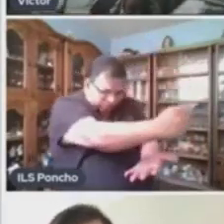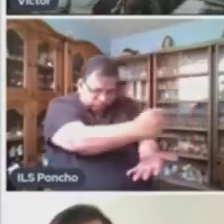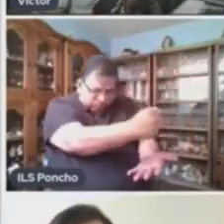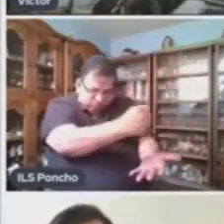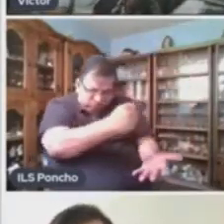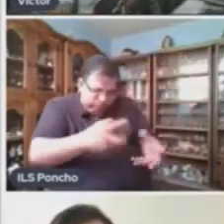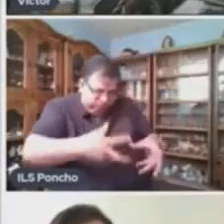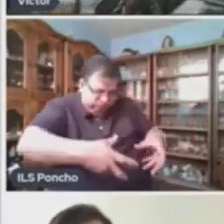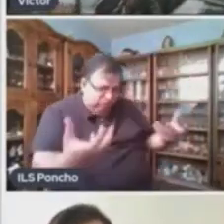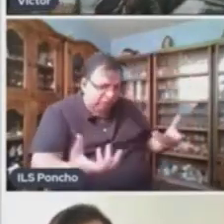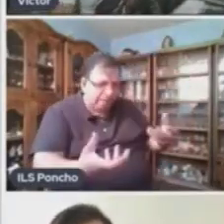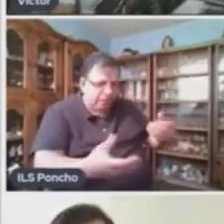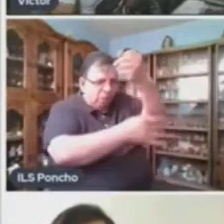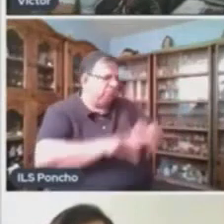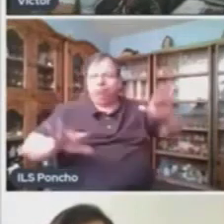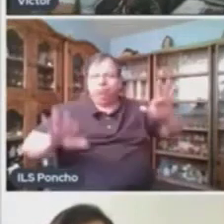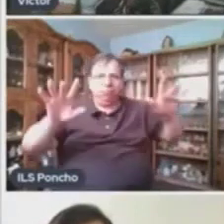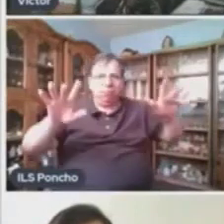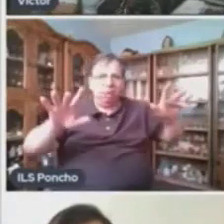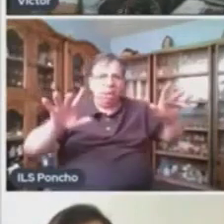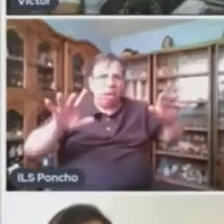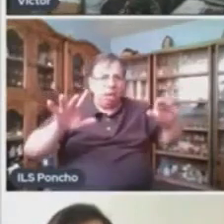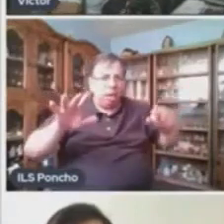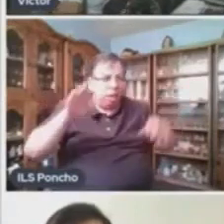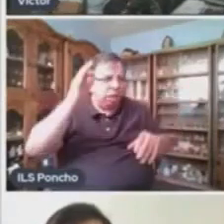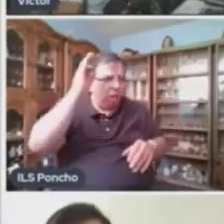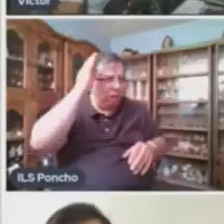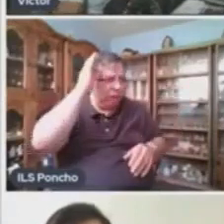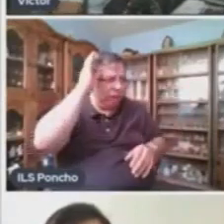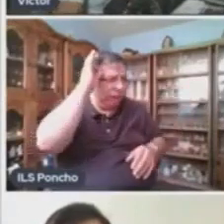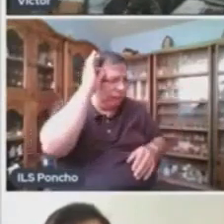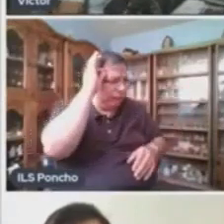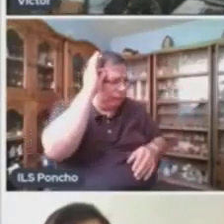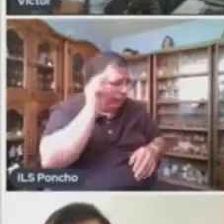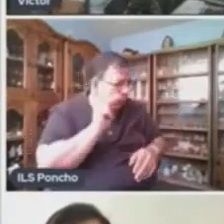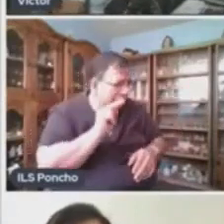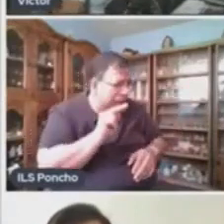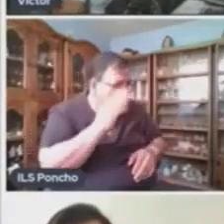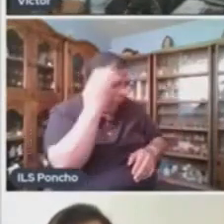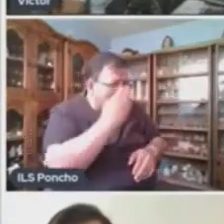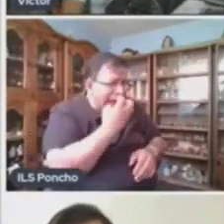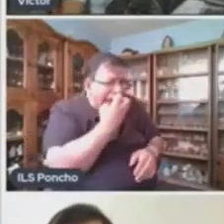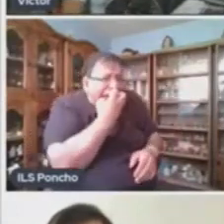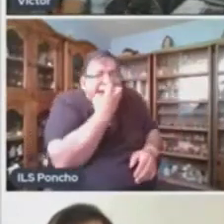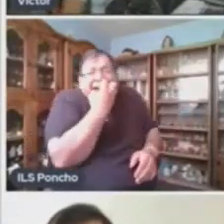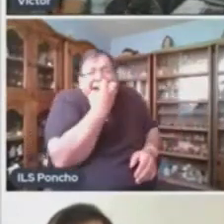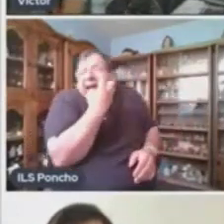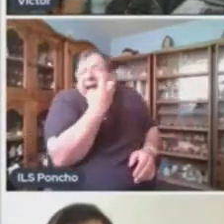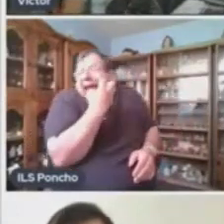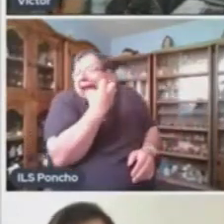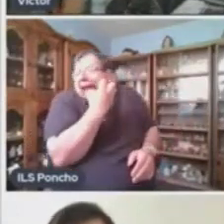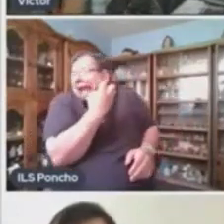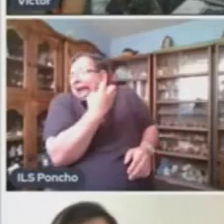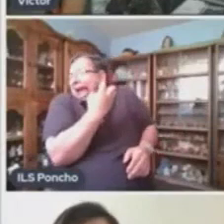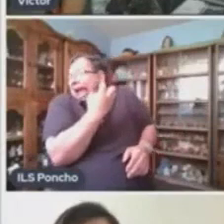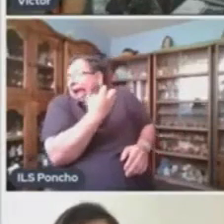Y La Sirvienta Dio Un Gruito De Horror Con Toda La Boca Abierta